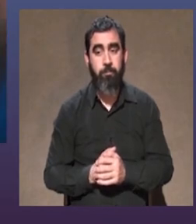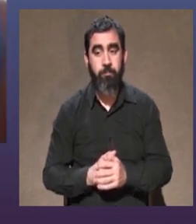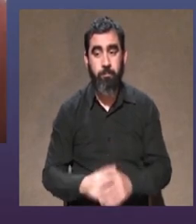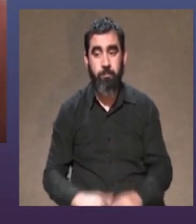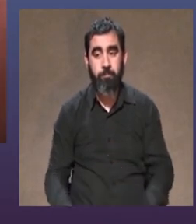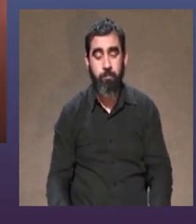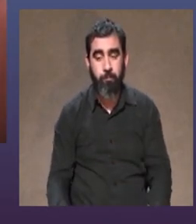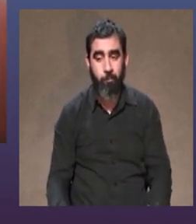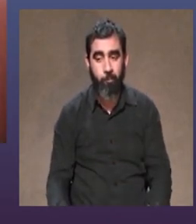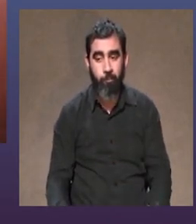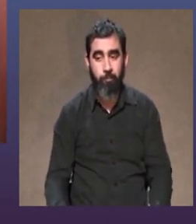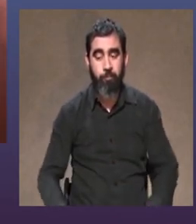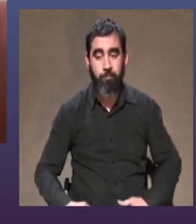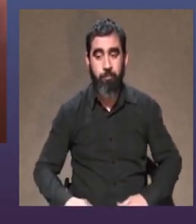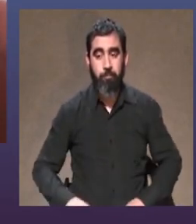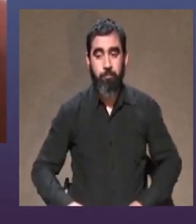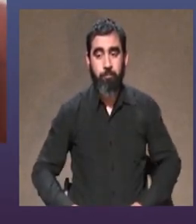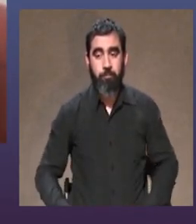aporte